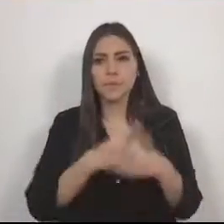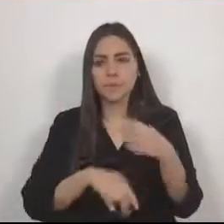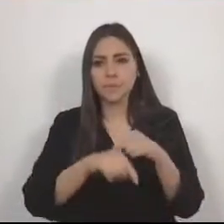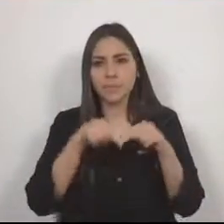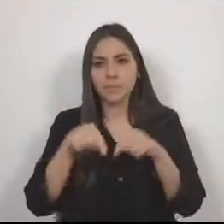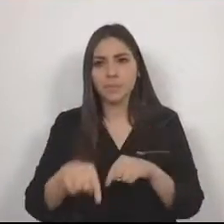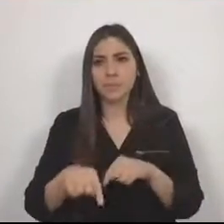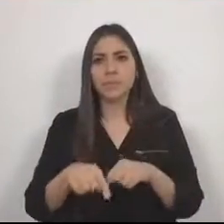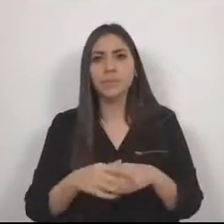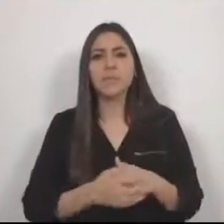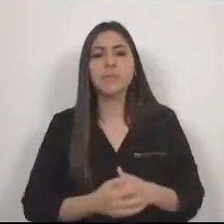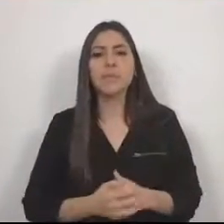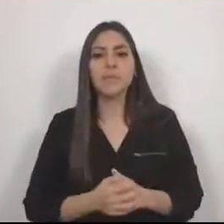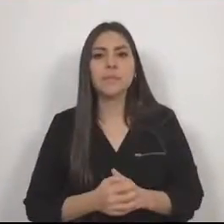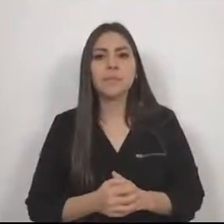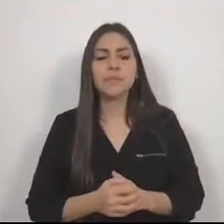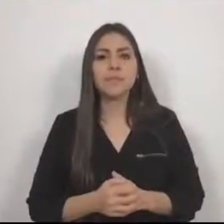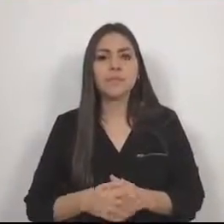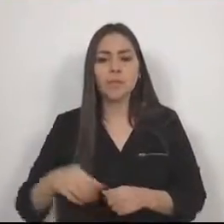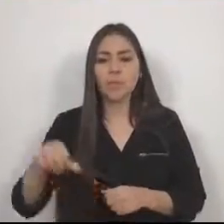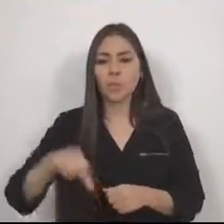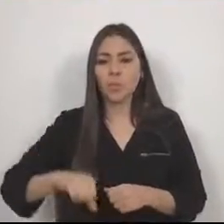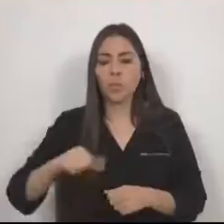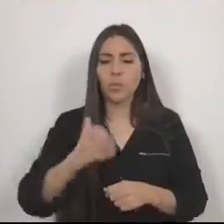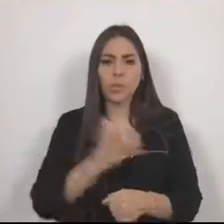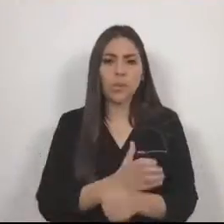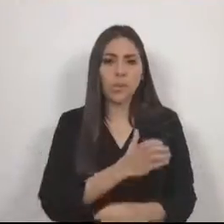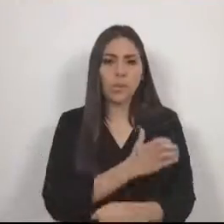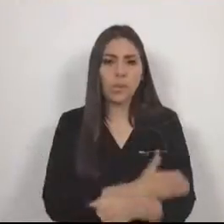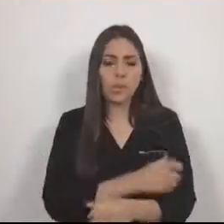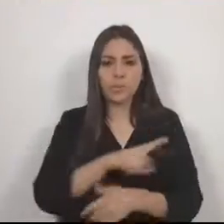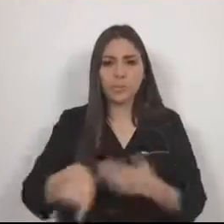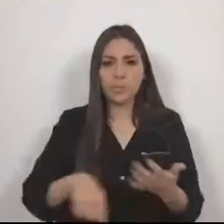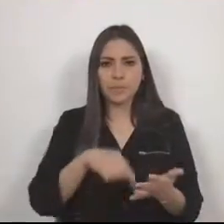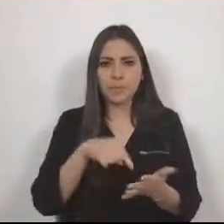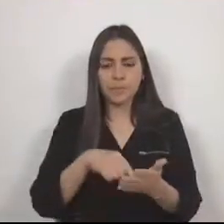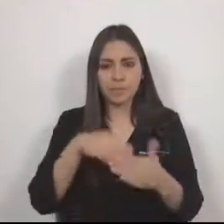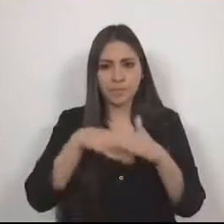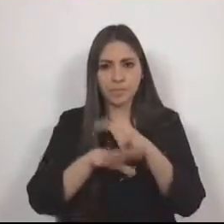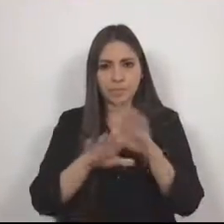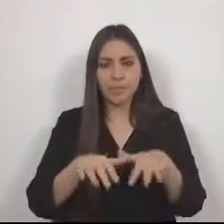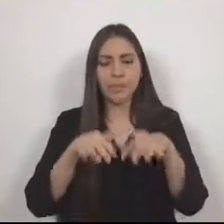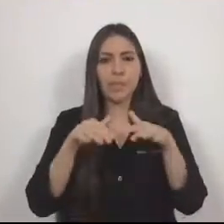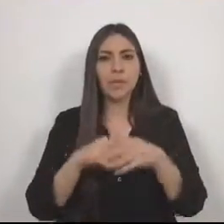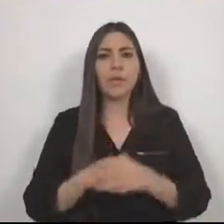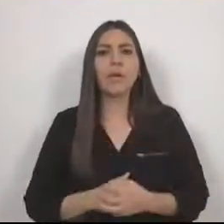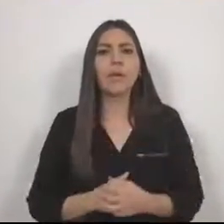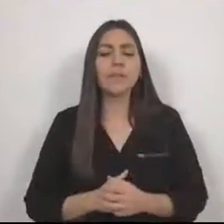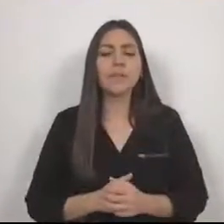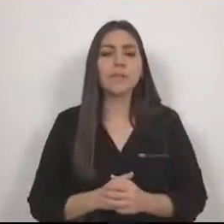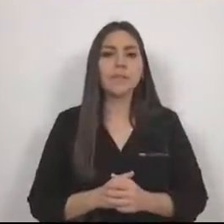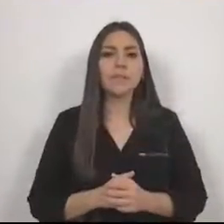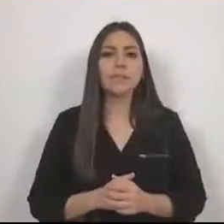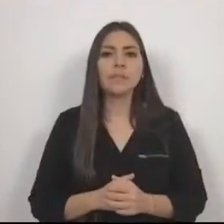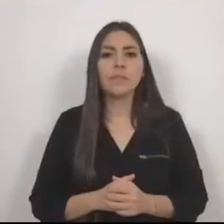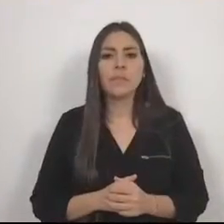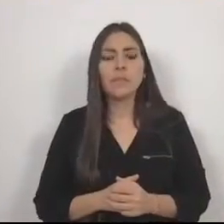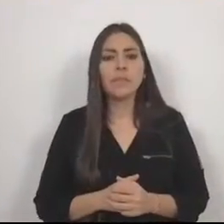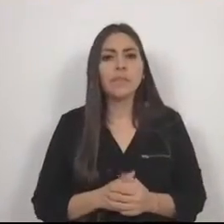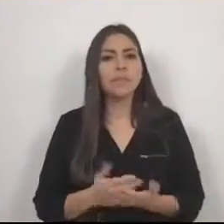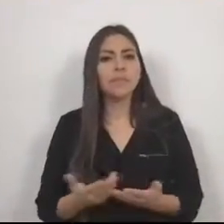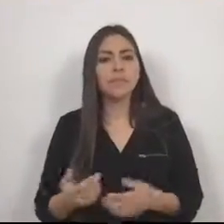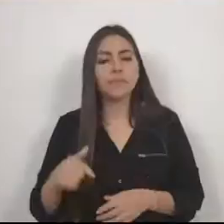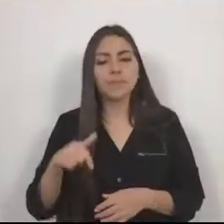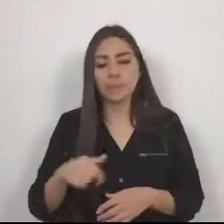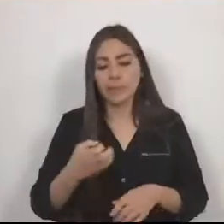acompañan hoy, por supuesto, en este recinto. Sin duda, los 125 municipios